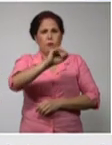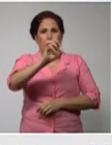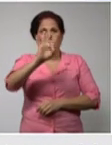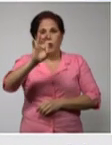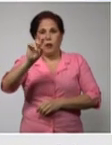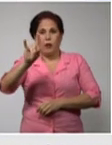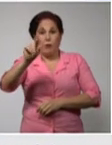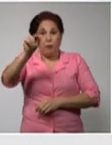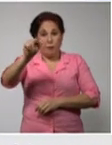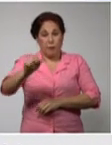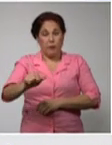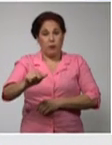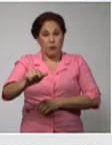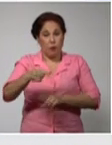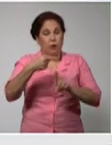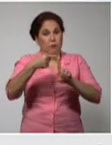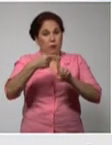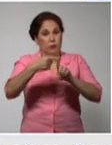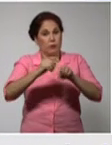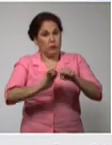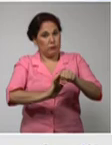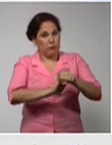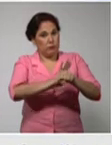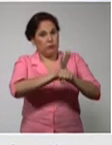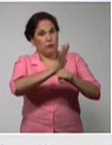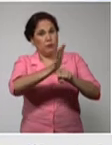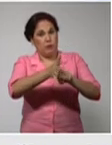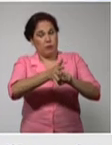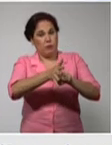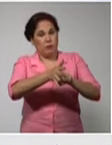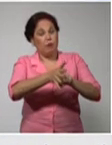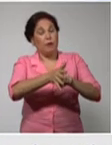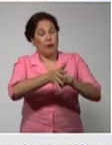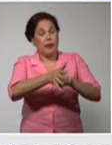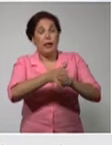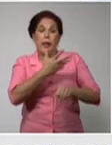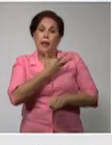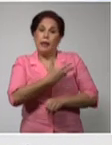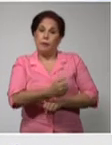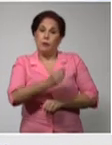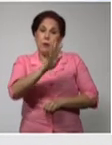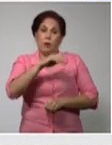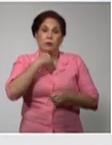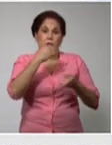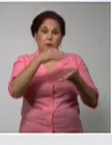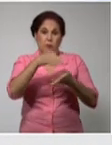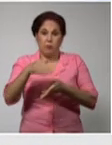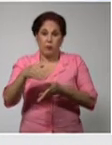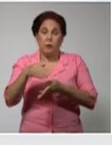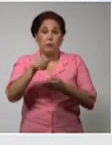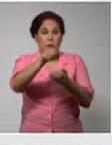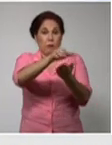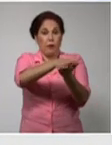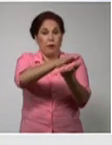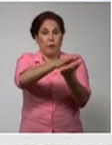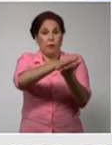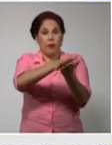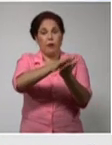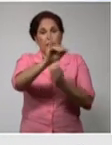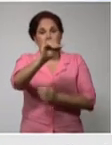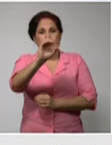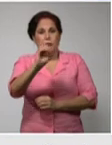casos positivos a la COVID-19 lamentablemente cuatro fallecidos ya se acumulan 60